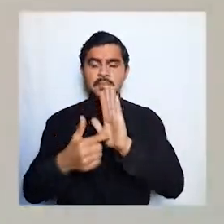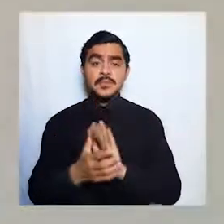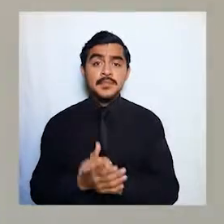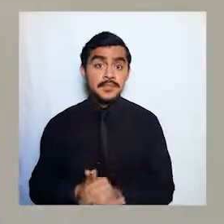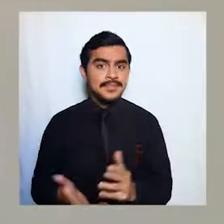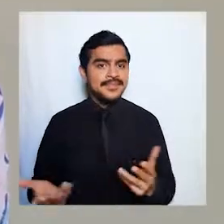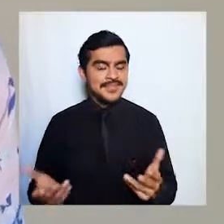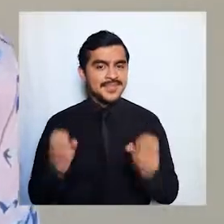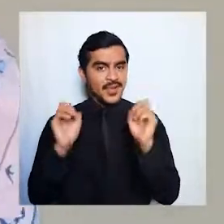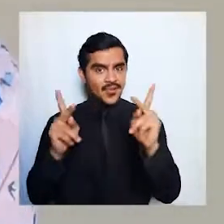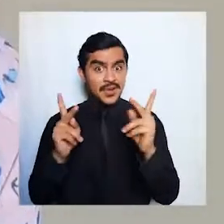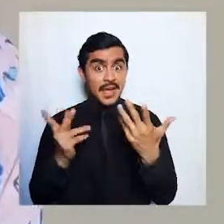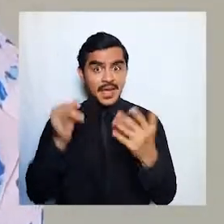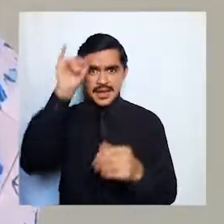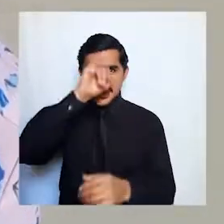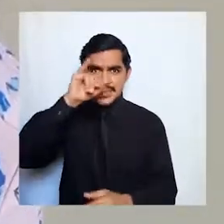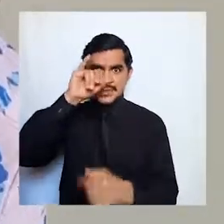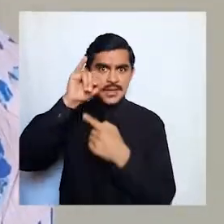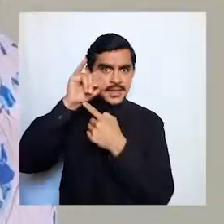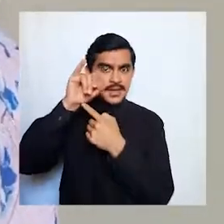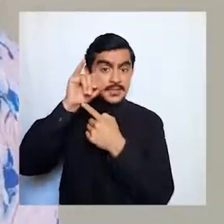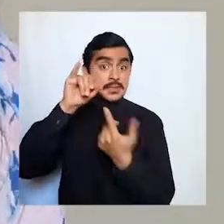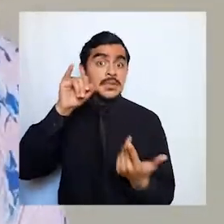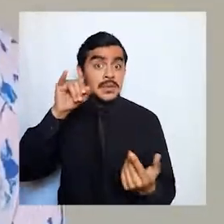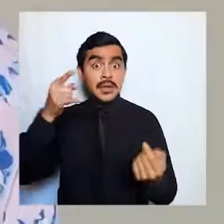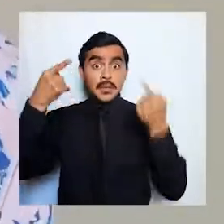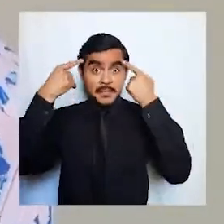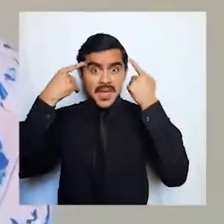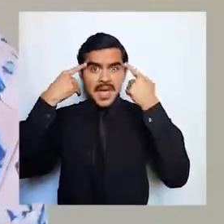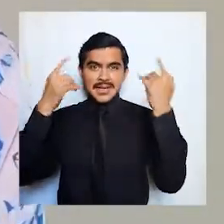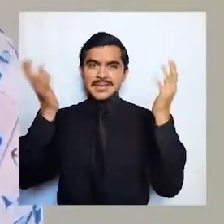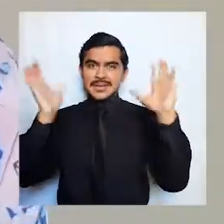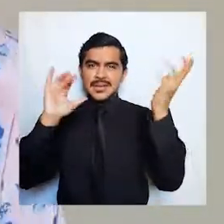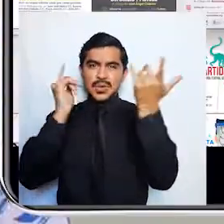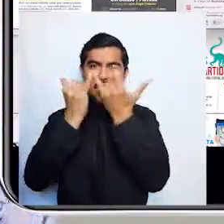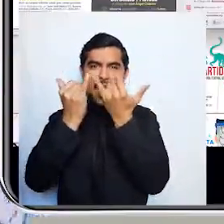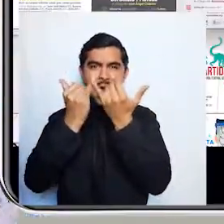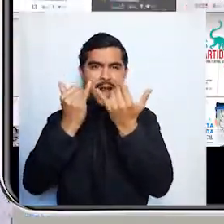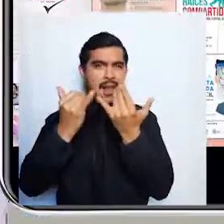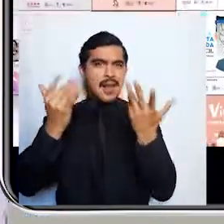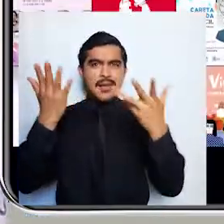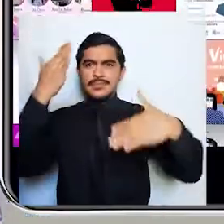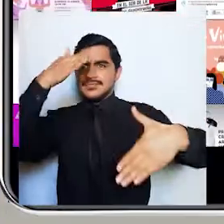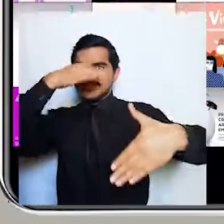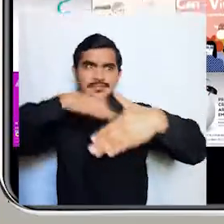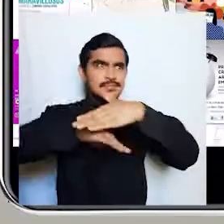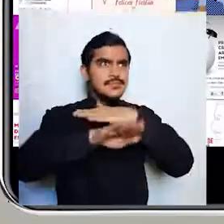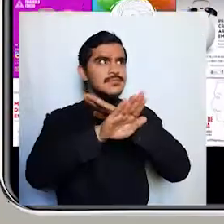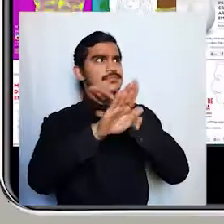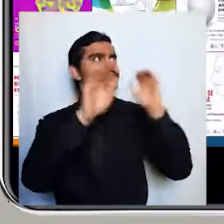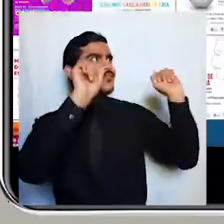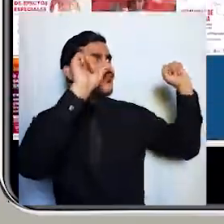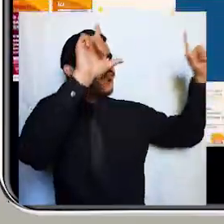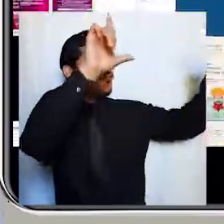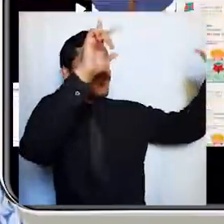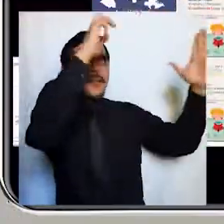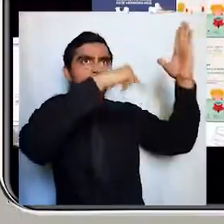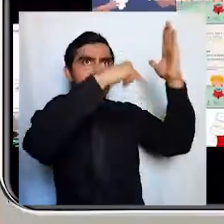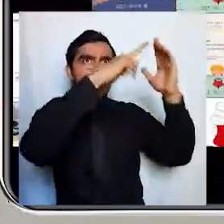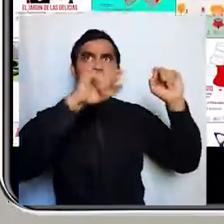ok ahora en instagram tienes que pensar como que si fuera una galería en arte normalmente conoces un museo que encontrás